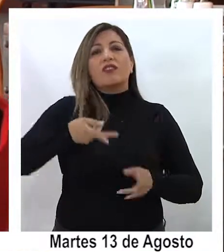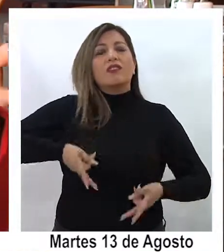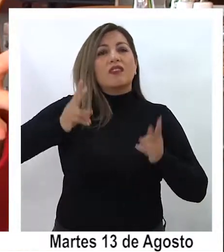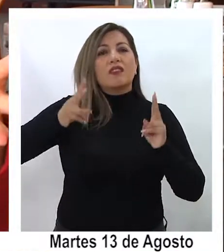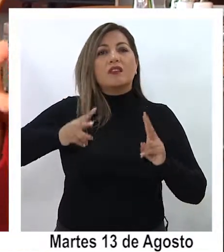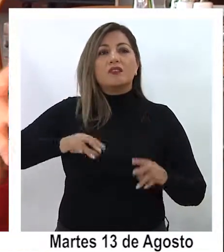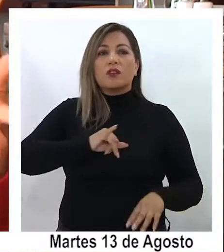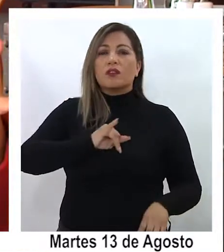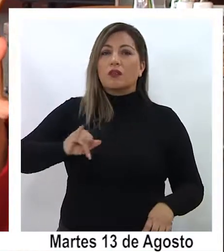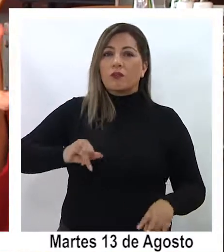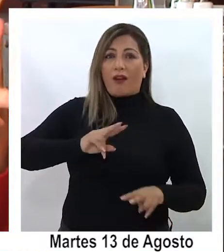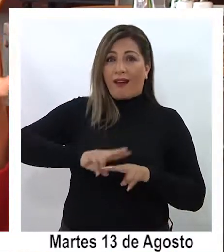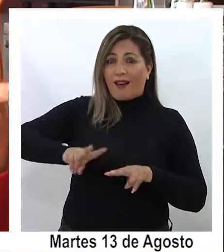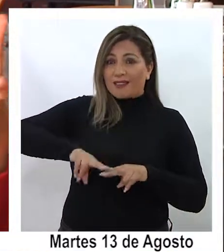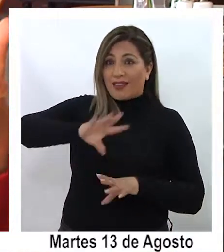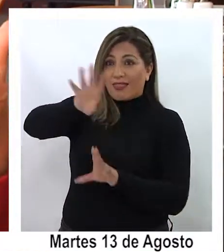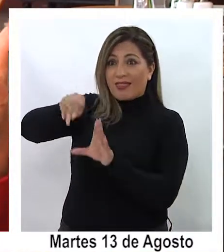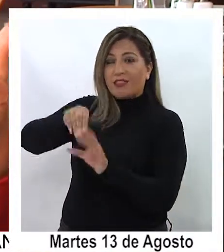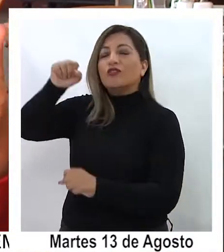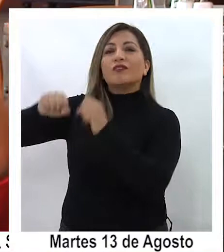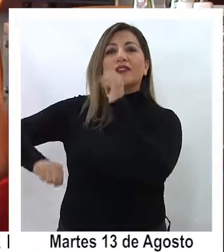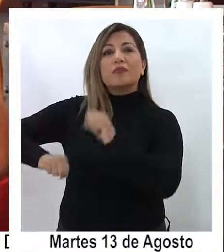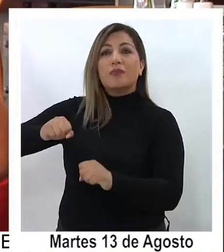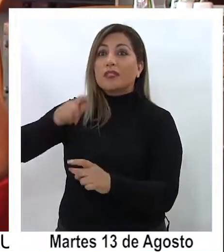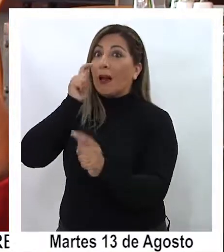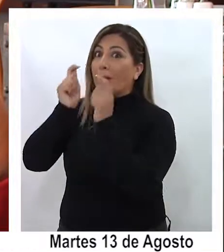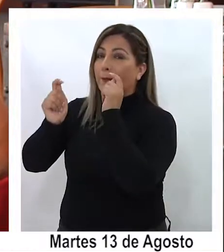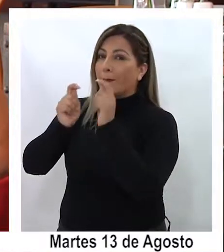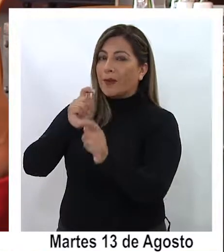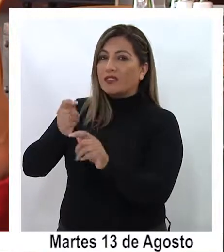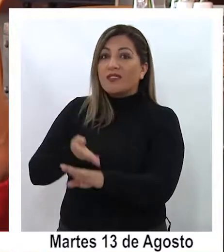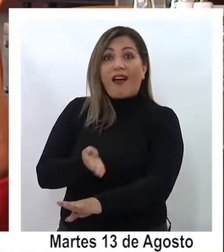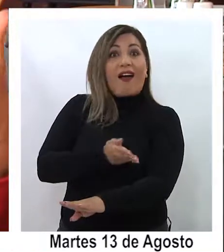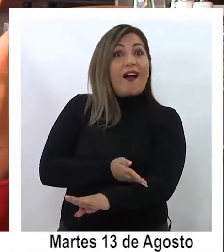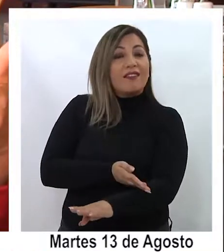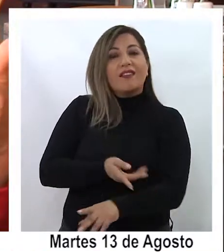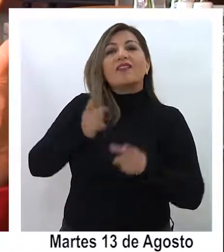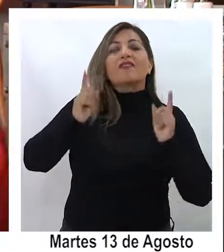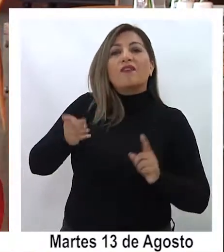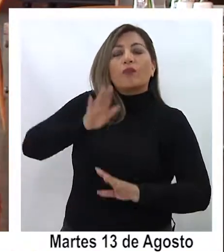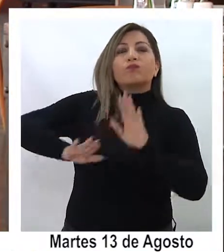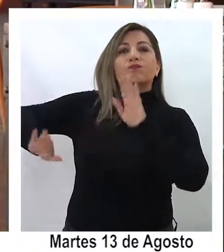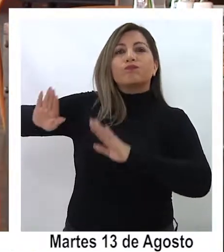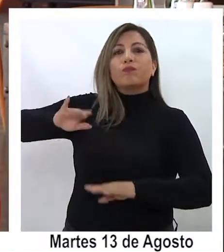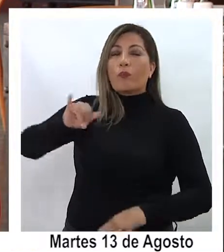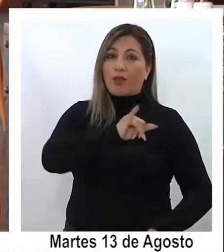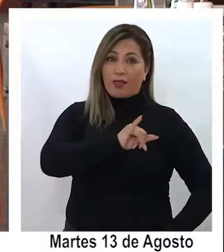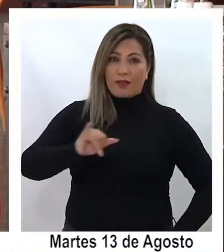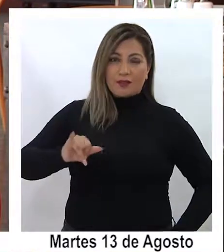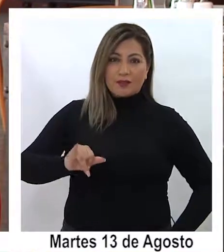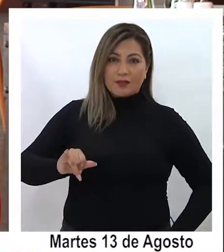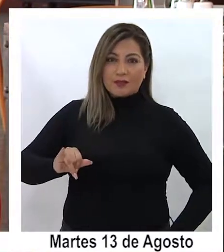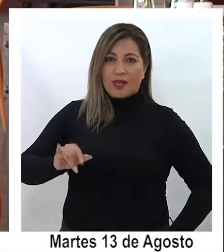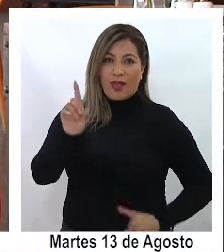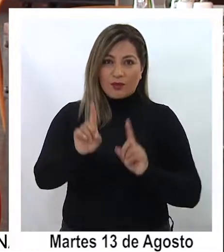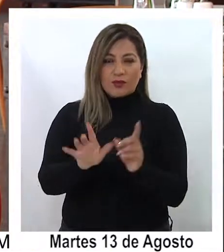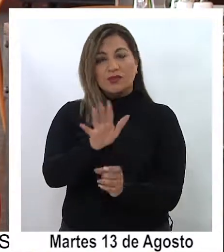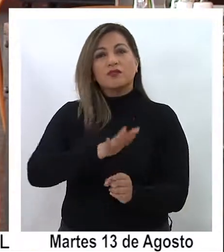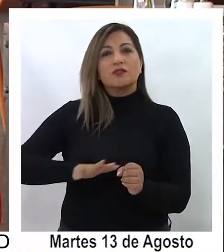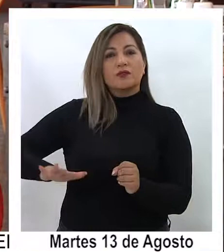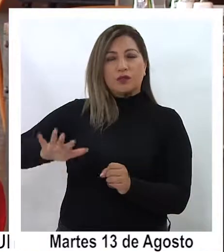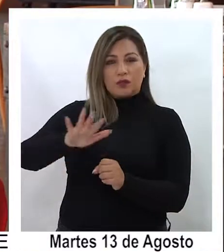incorporan en sus matrices de riesgo y por lo tanto puedan ser anticipados y previstos para no tener que llegar a situaciones